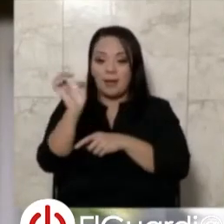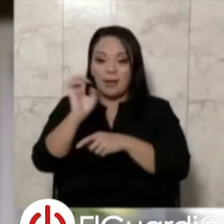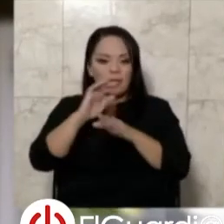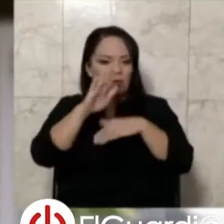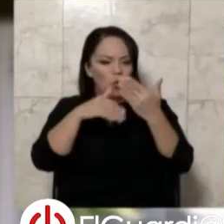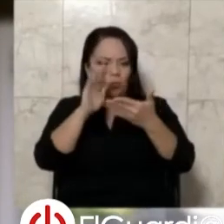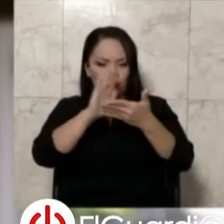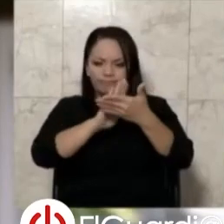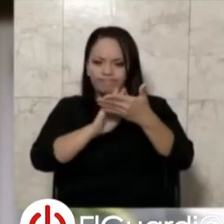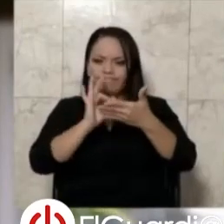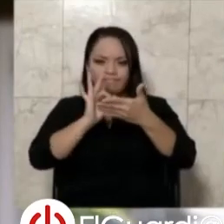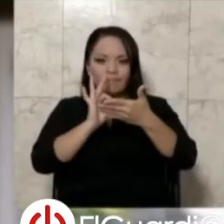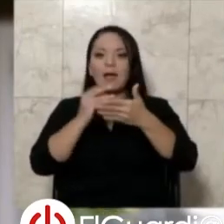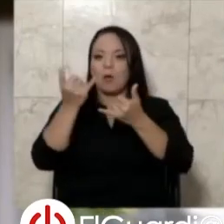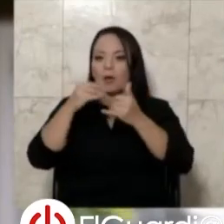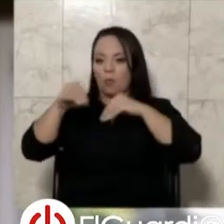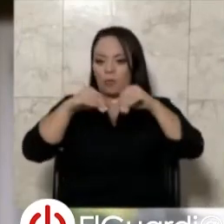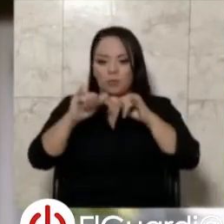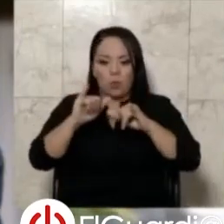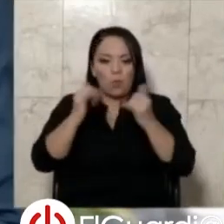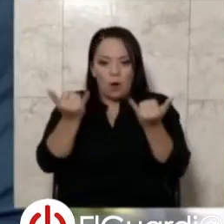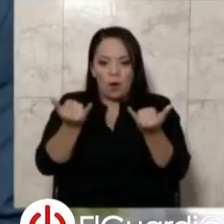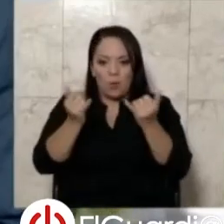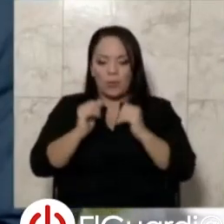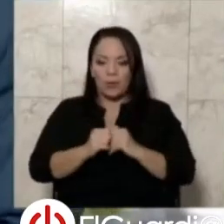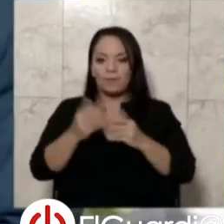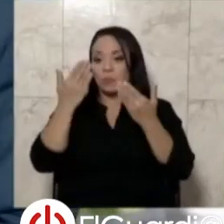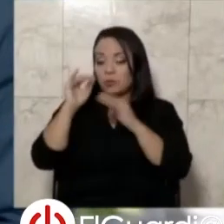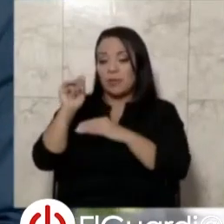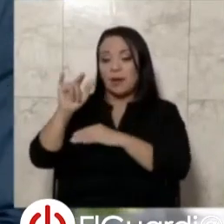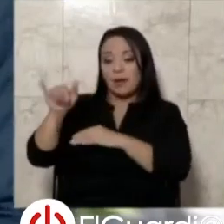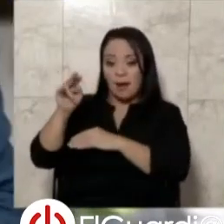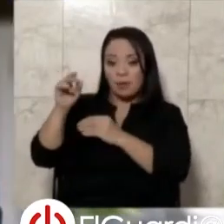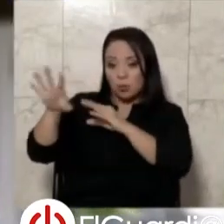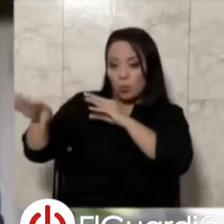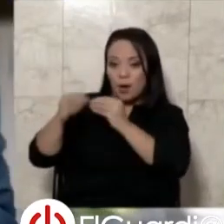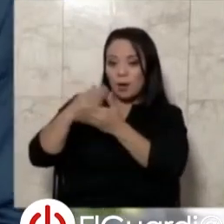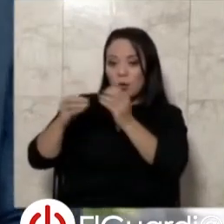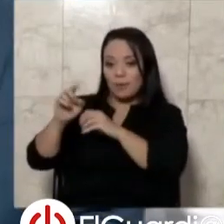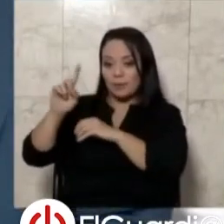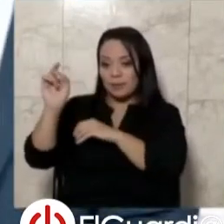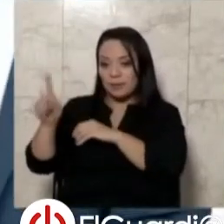movilización como se está dando en este momento. No sé, Alejandro, si vos querés adicionar algo.